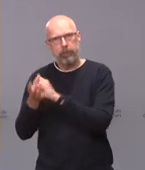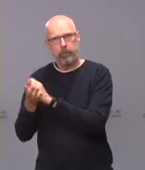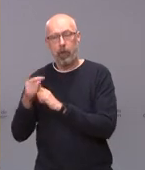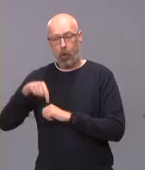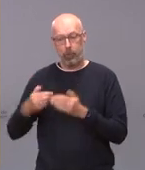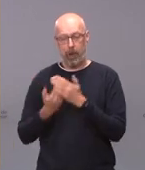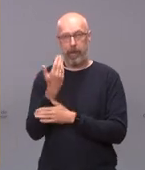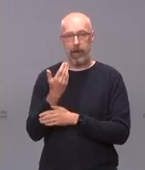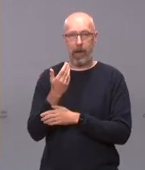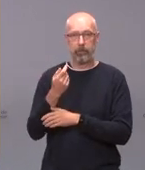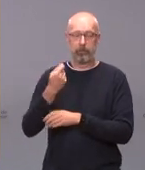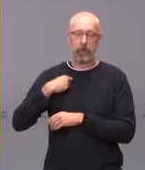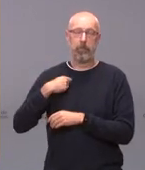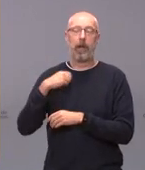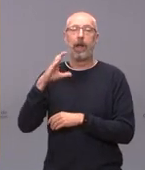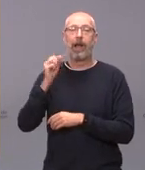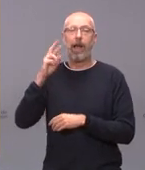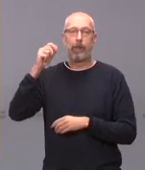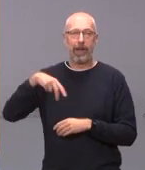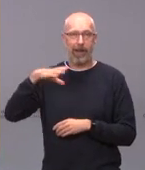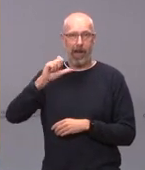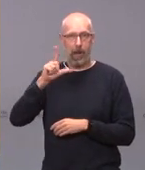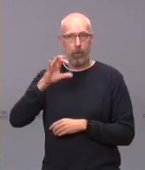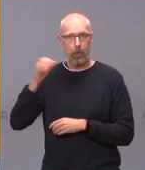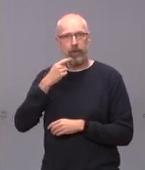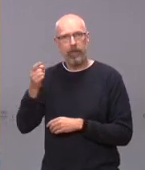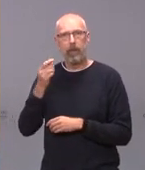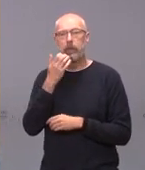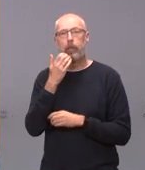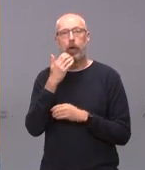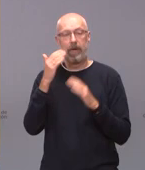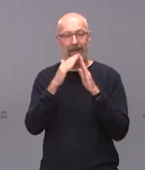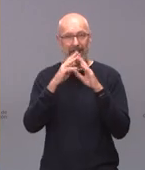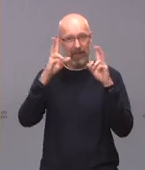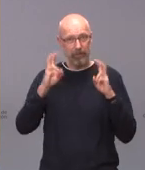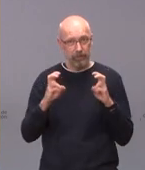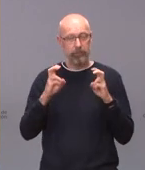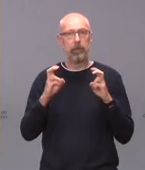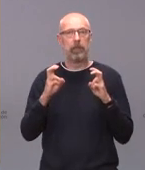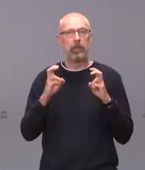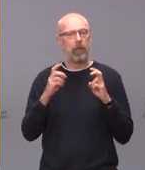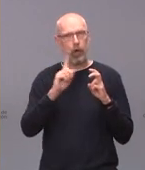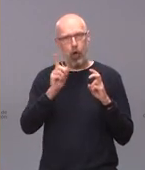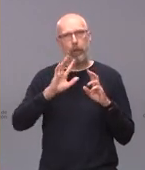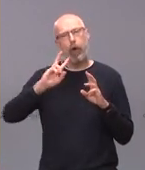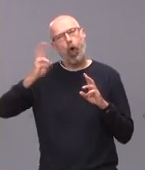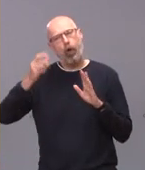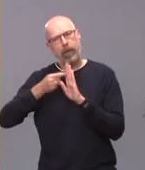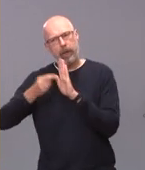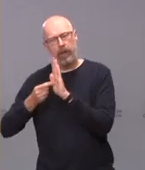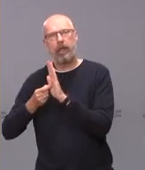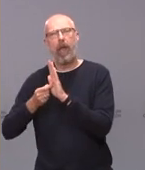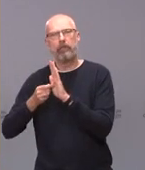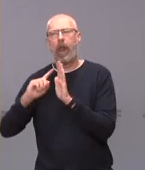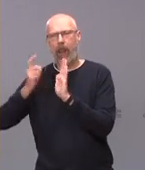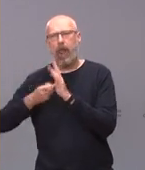decía que prácticamente salvo el confinamiento en casa, que la legislación actual permite cualquier tipo de medida. Incluso yo decir que en el